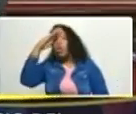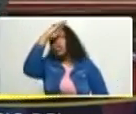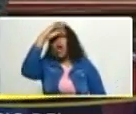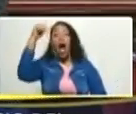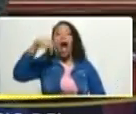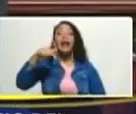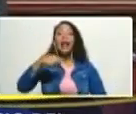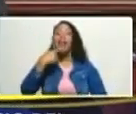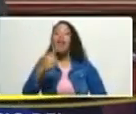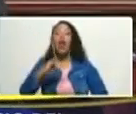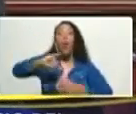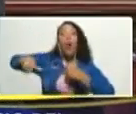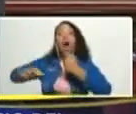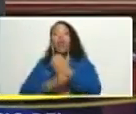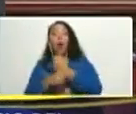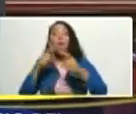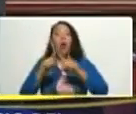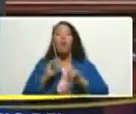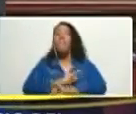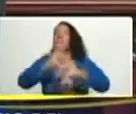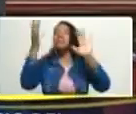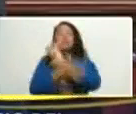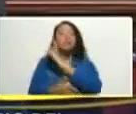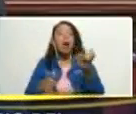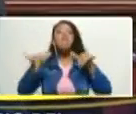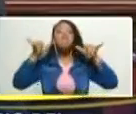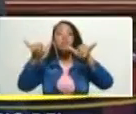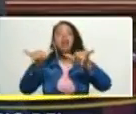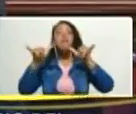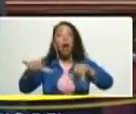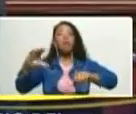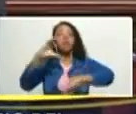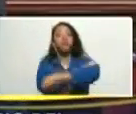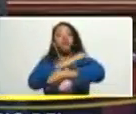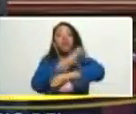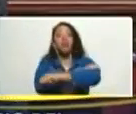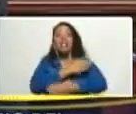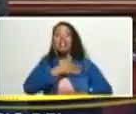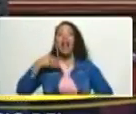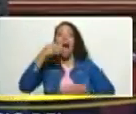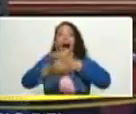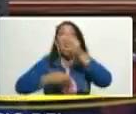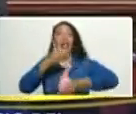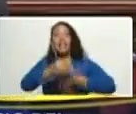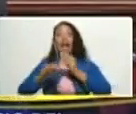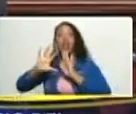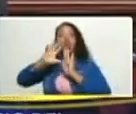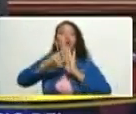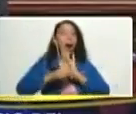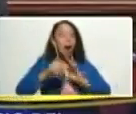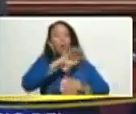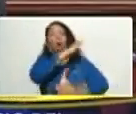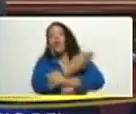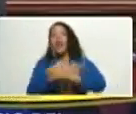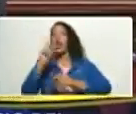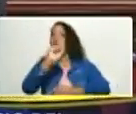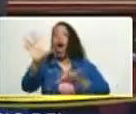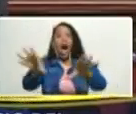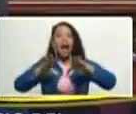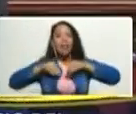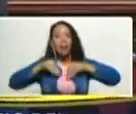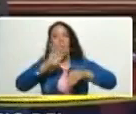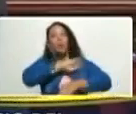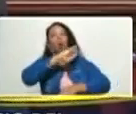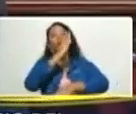llamaron guaidocista pero que al final es la misma extrema derecha que lo que quiere es asaltar el poder y que no acepta el poder